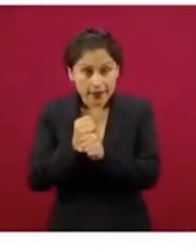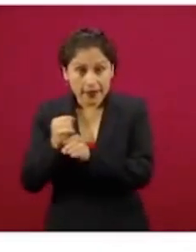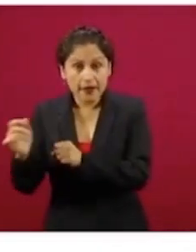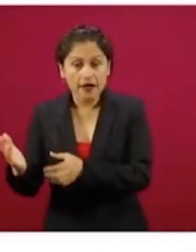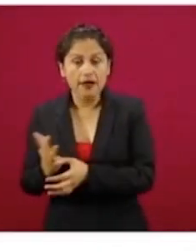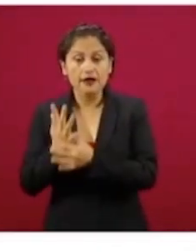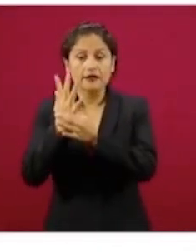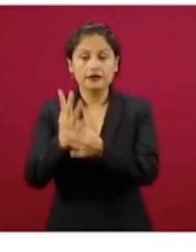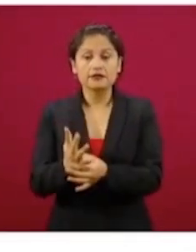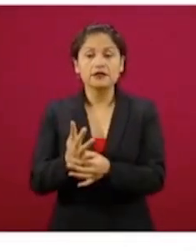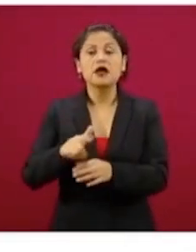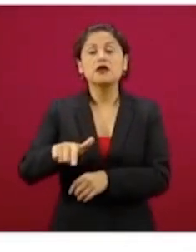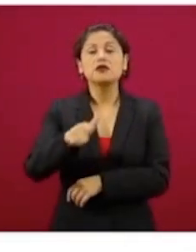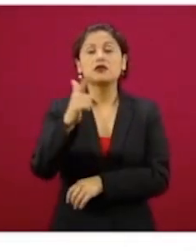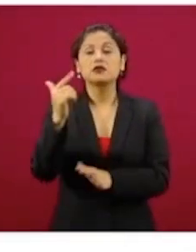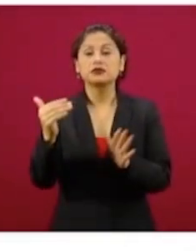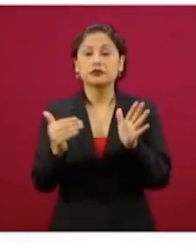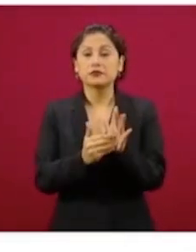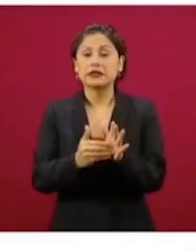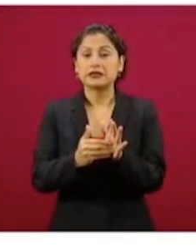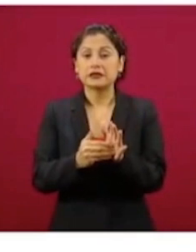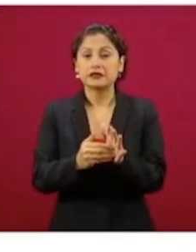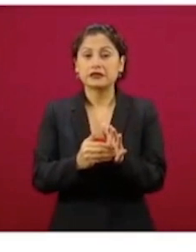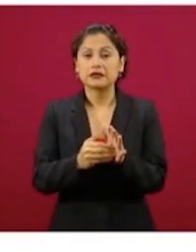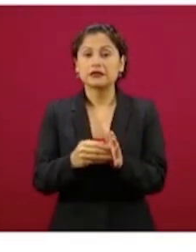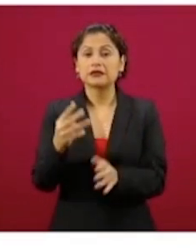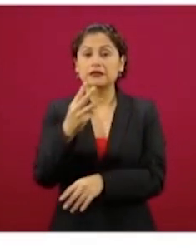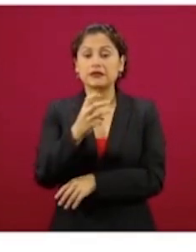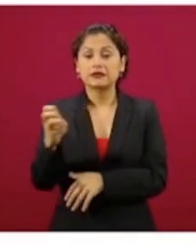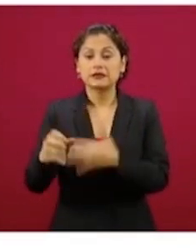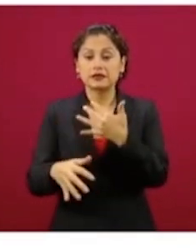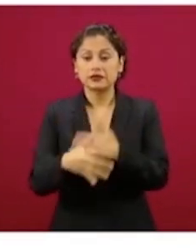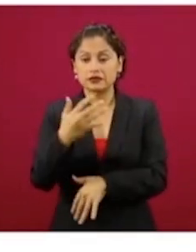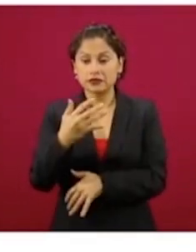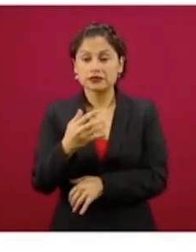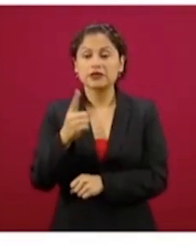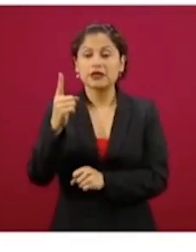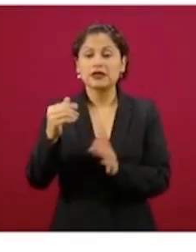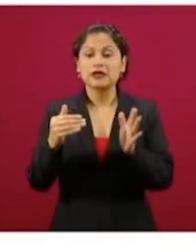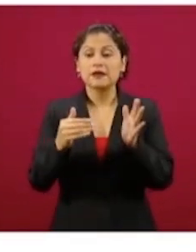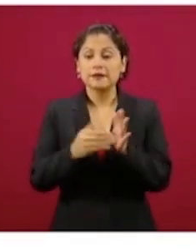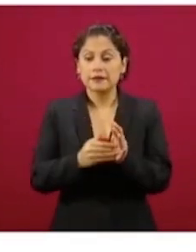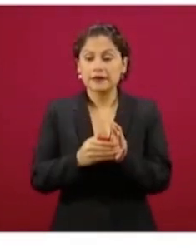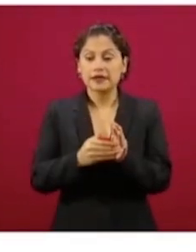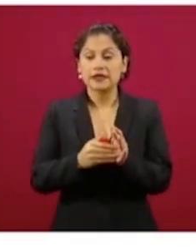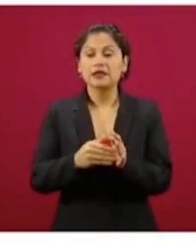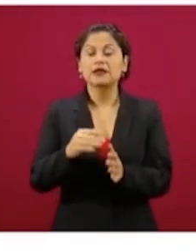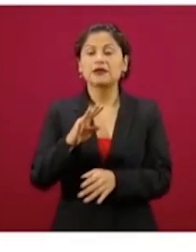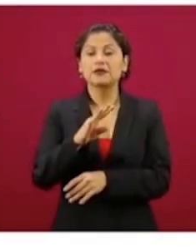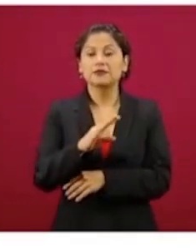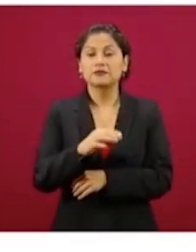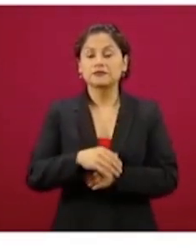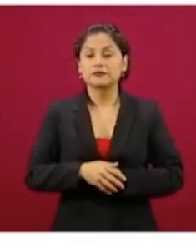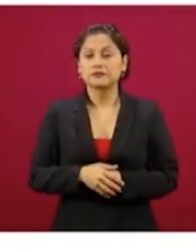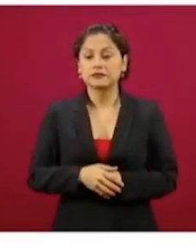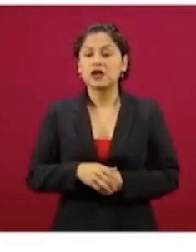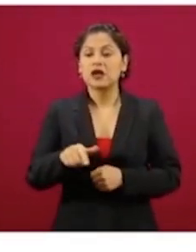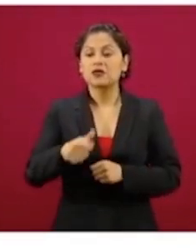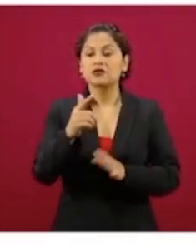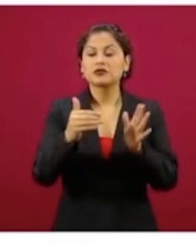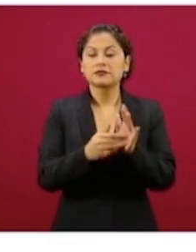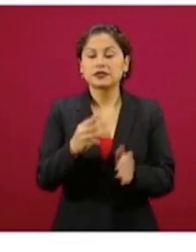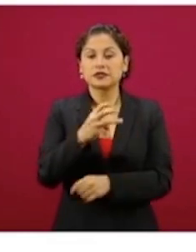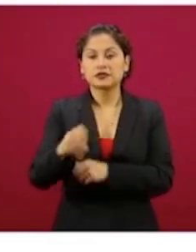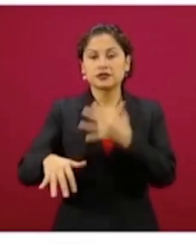315 mil 447 millones, perdón, número de